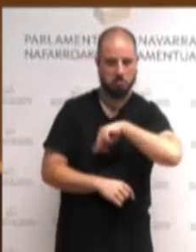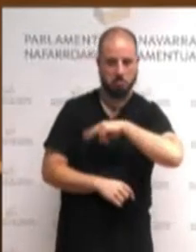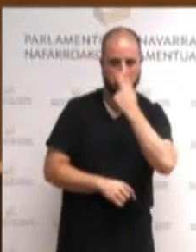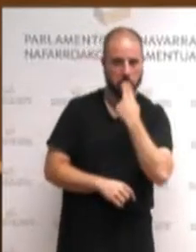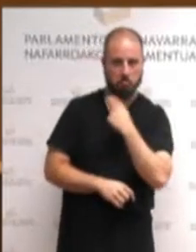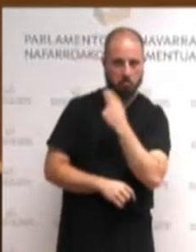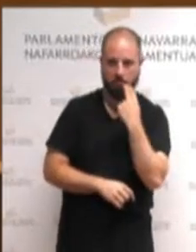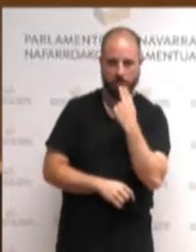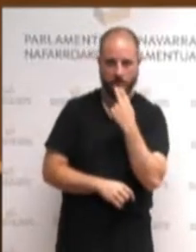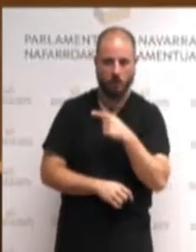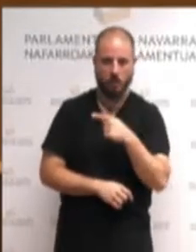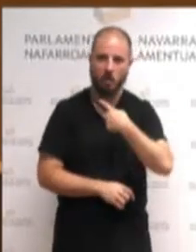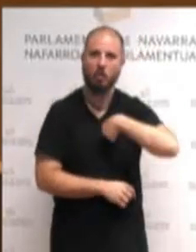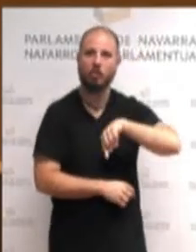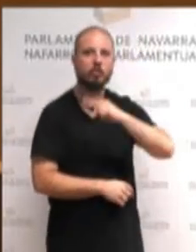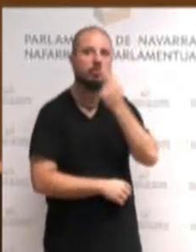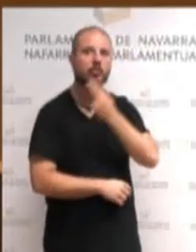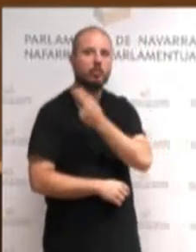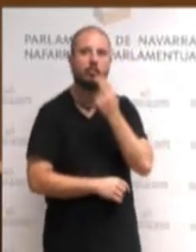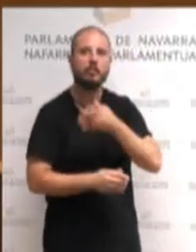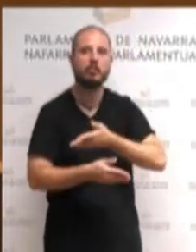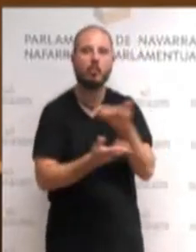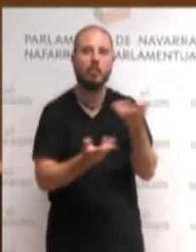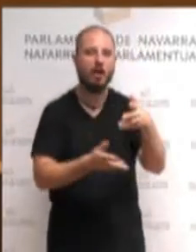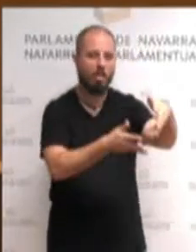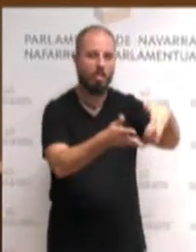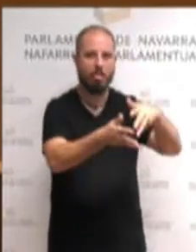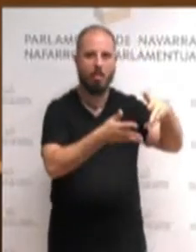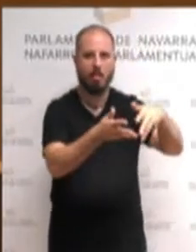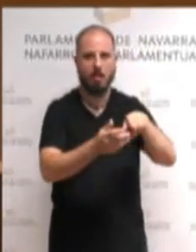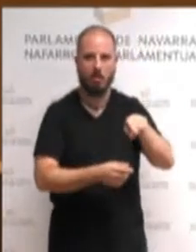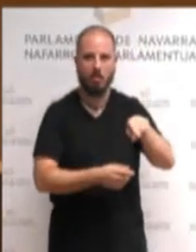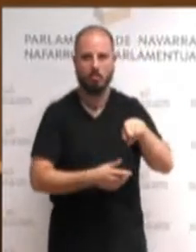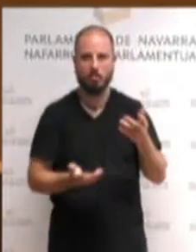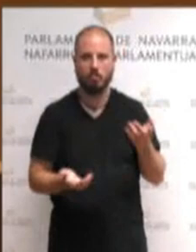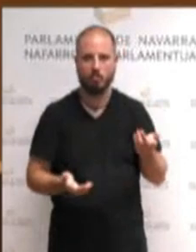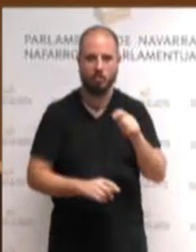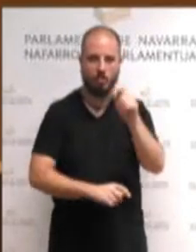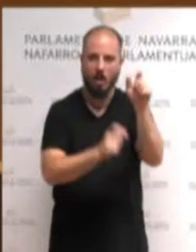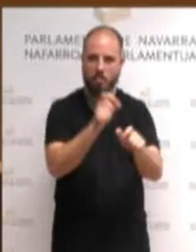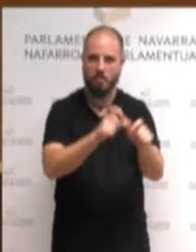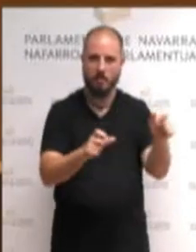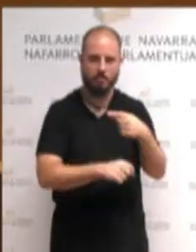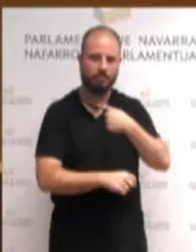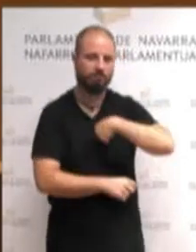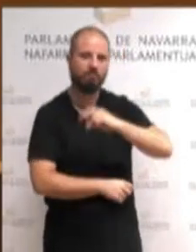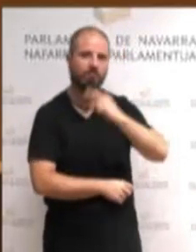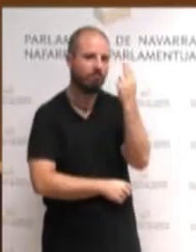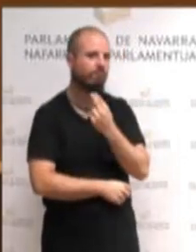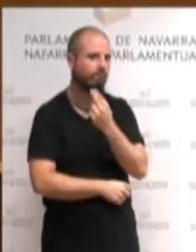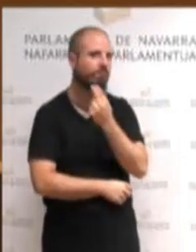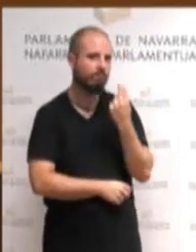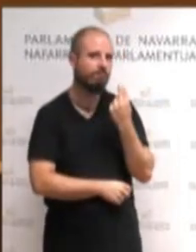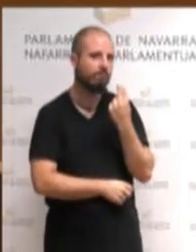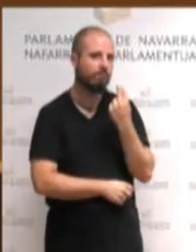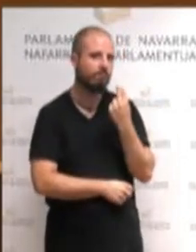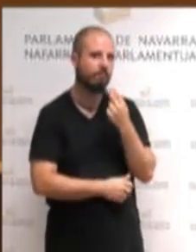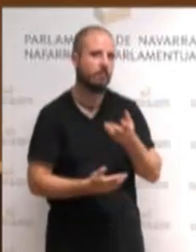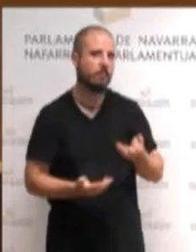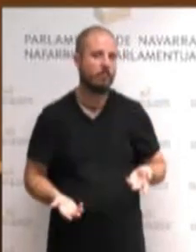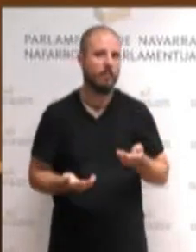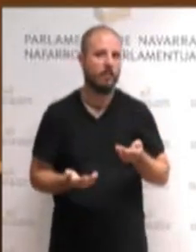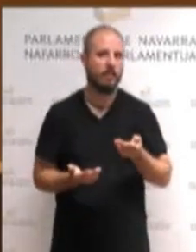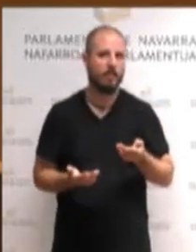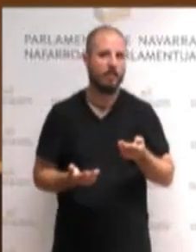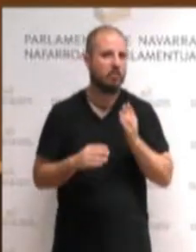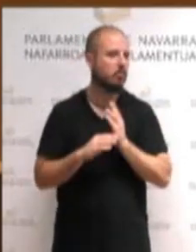Nuestro compromiso es con nuestro pueblo, es con la gente. Y no es suficiente